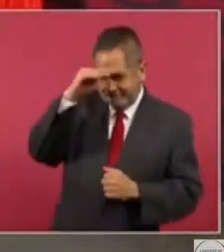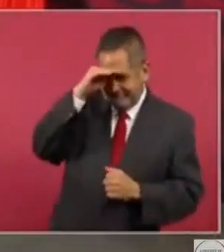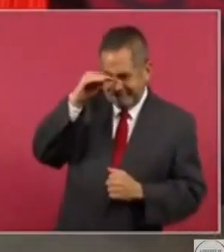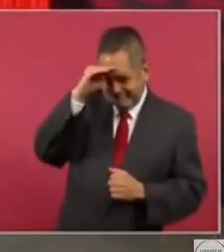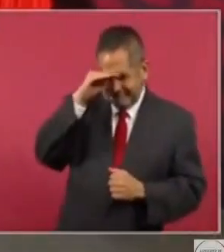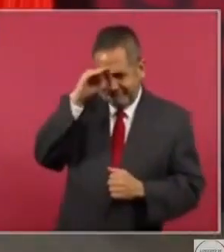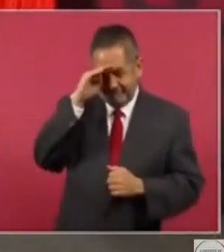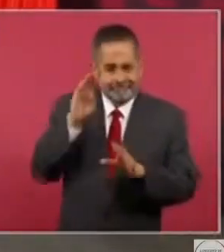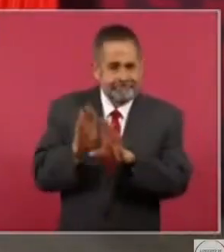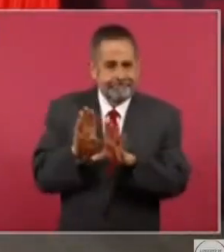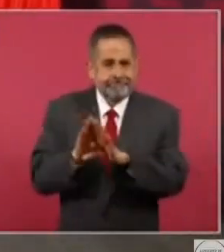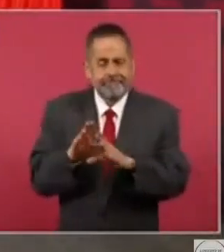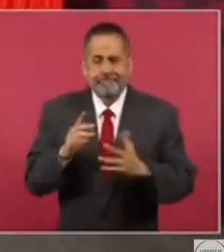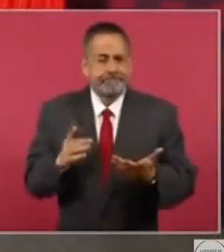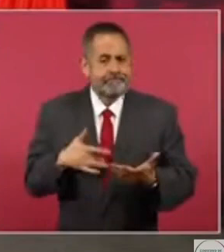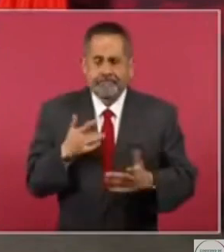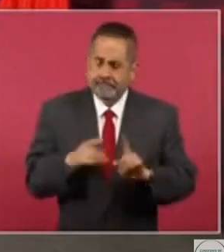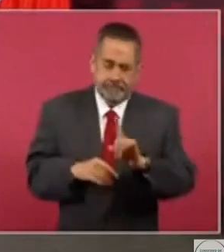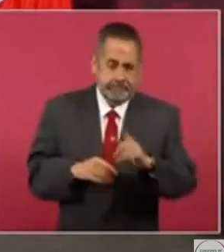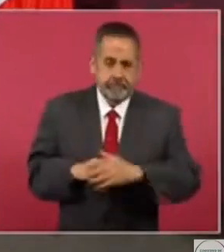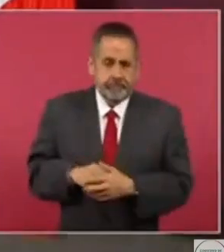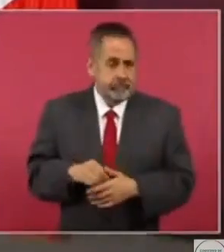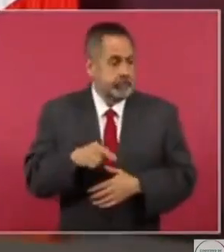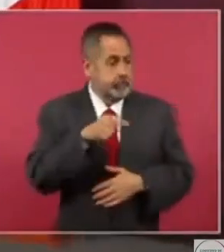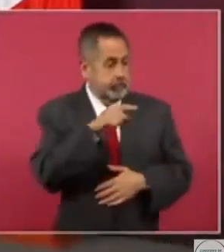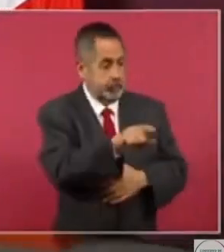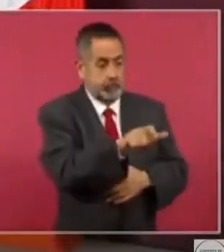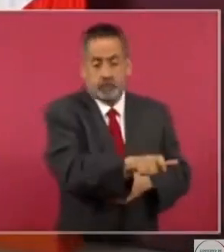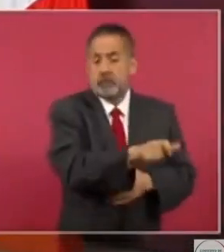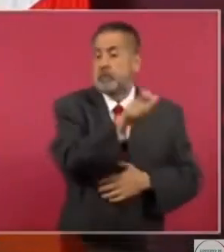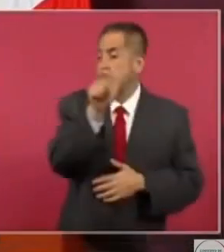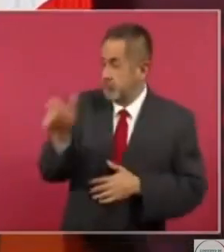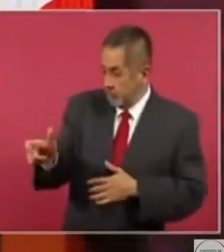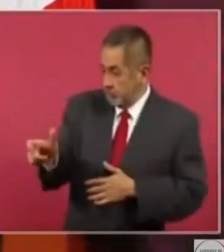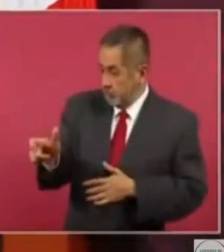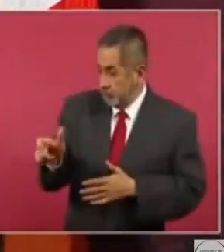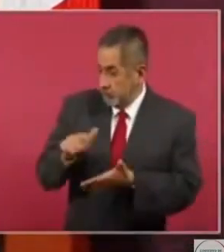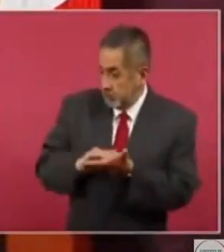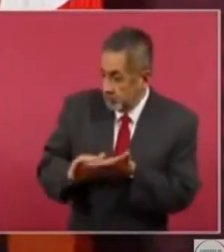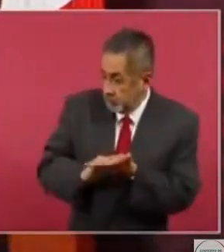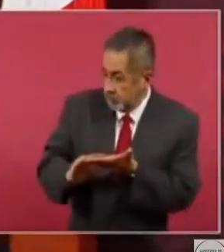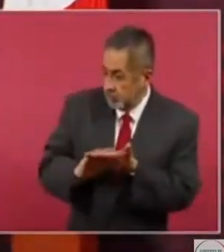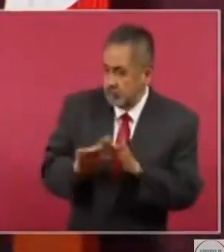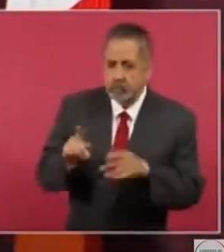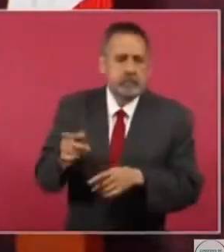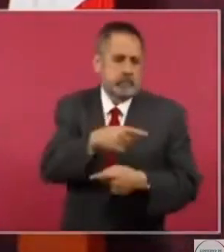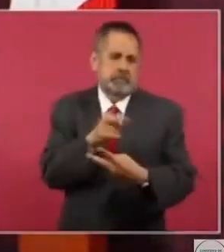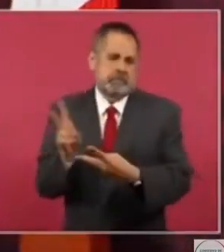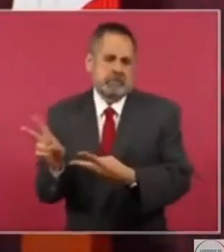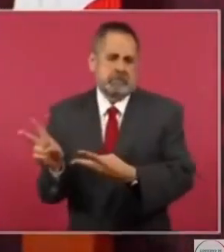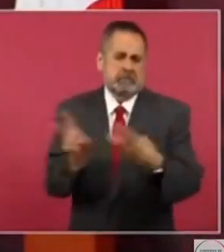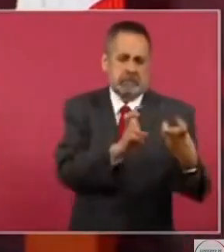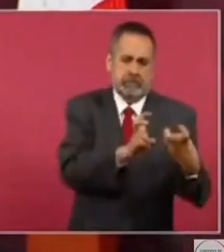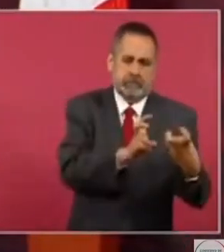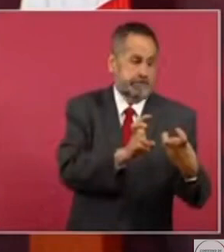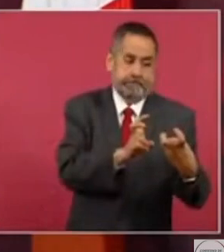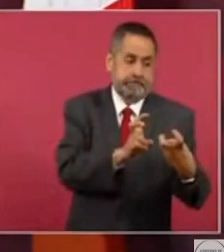es que reparen el daño, devolverle al pueblo lo robado.